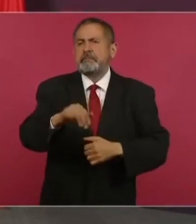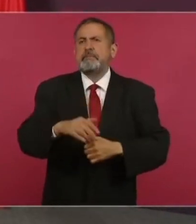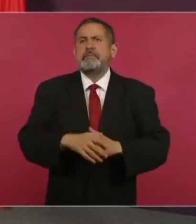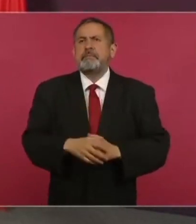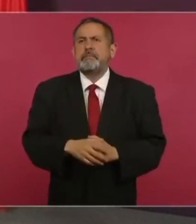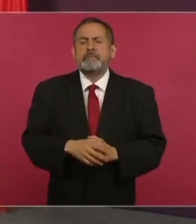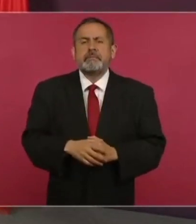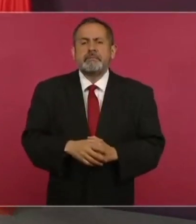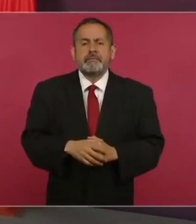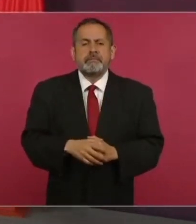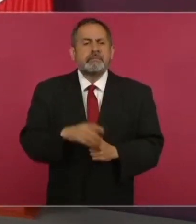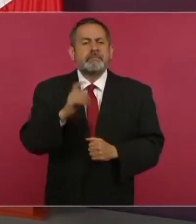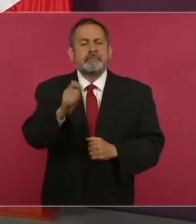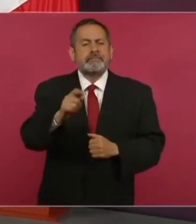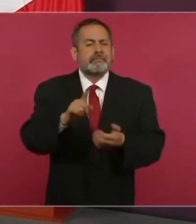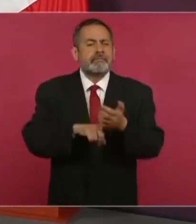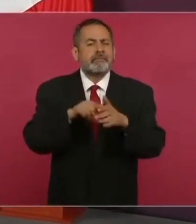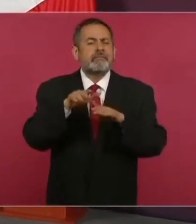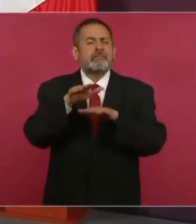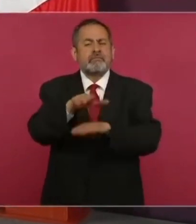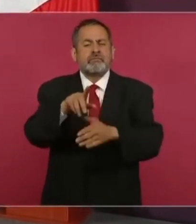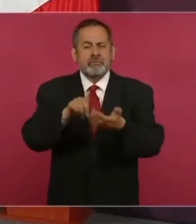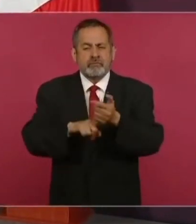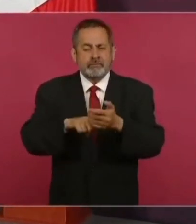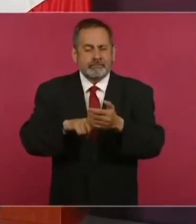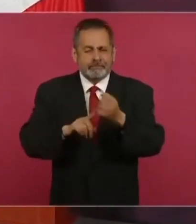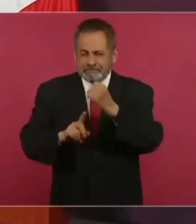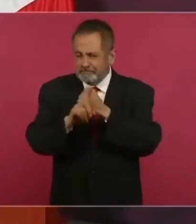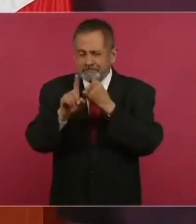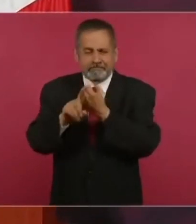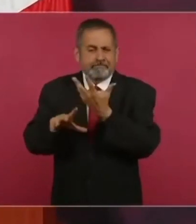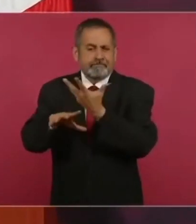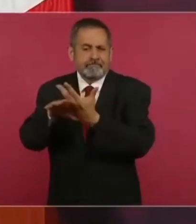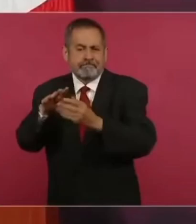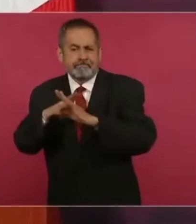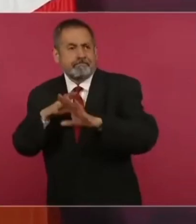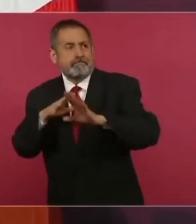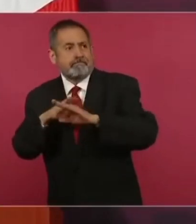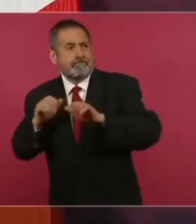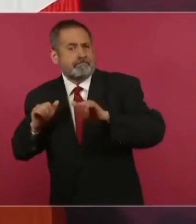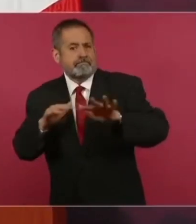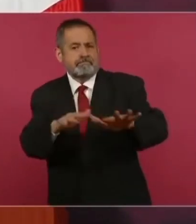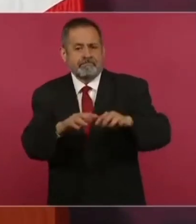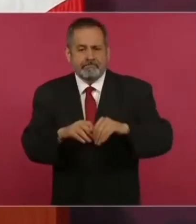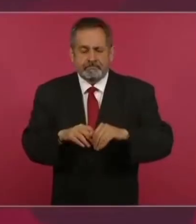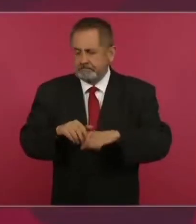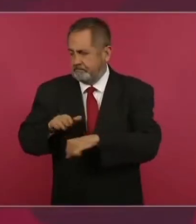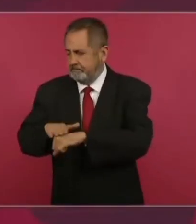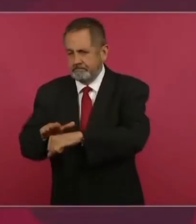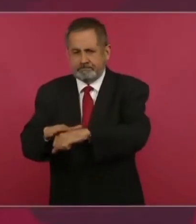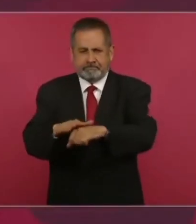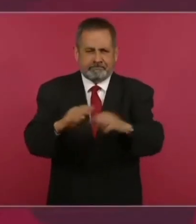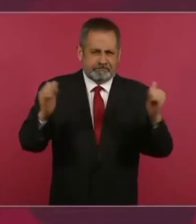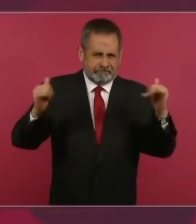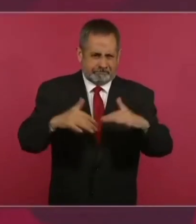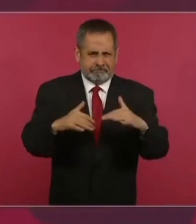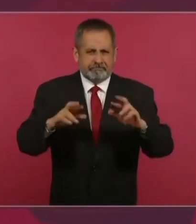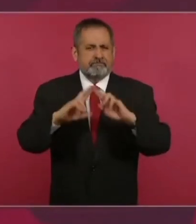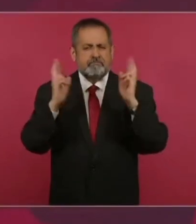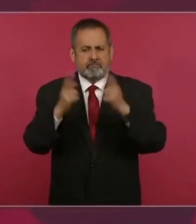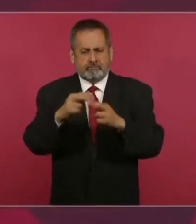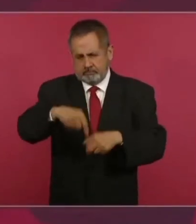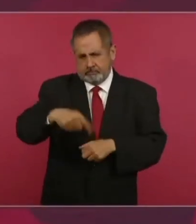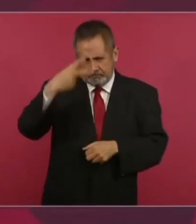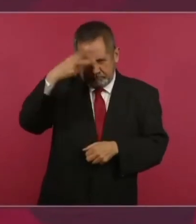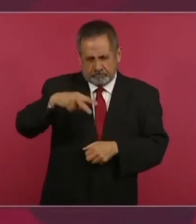el fenómeno migratorio, nos vamos a reunir, los estoy invitando